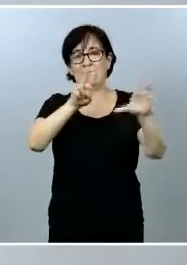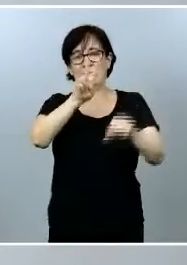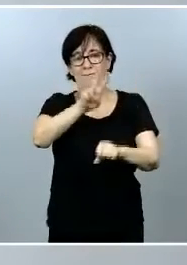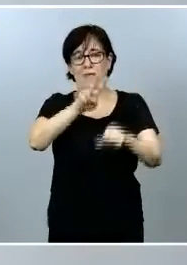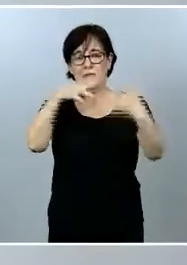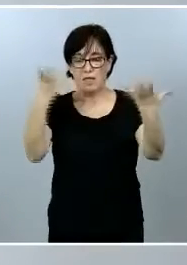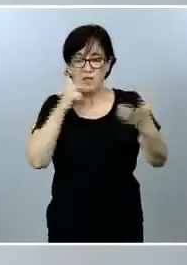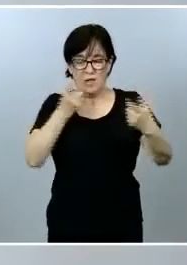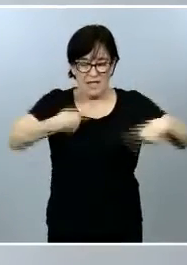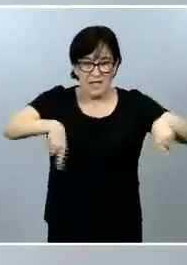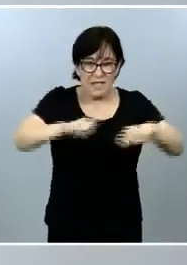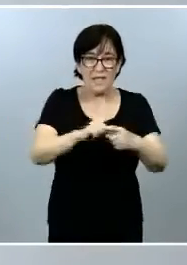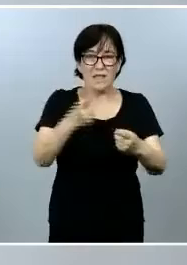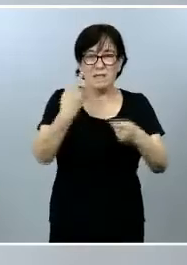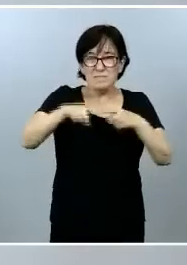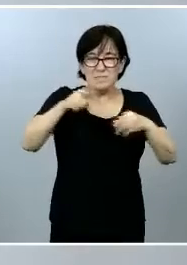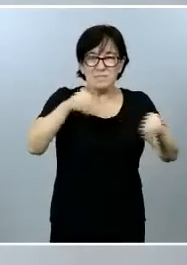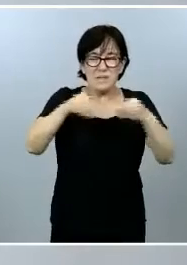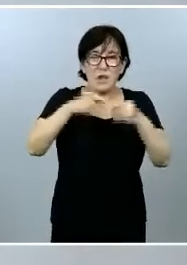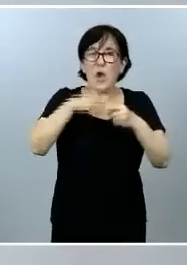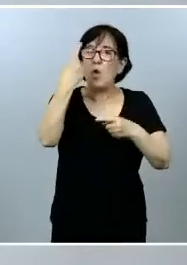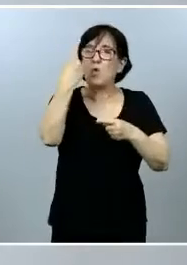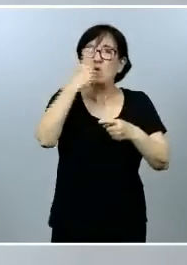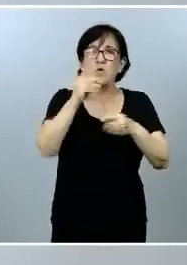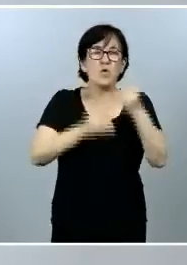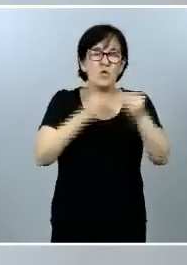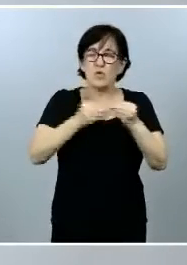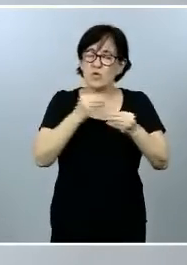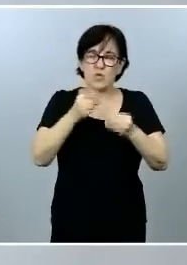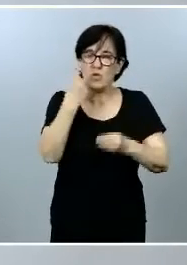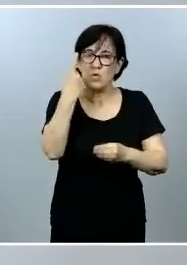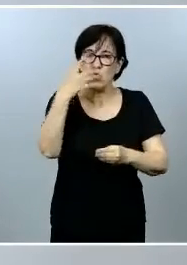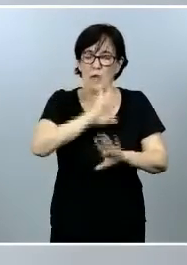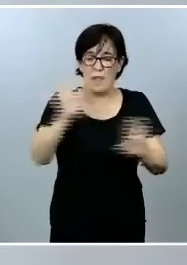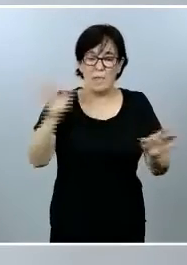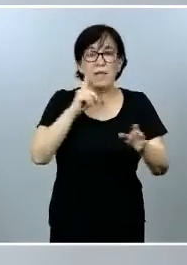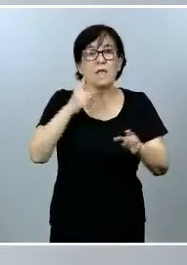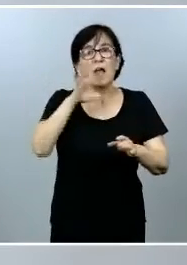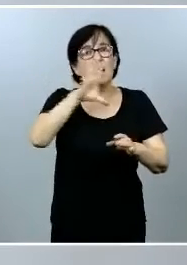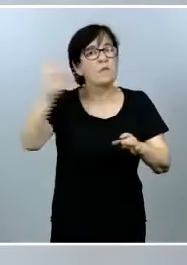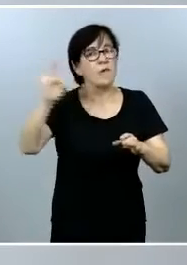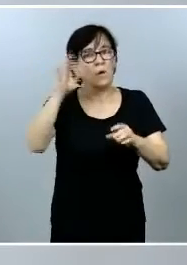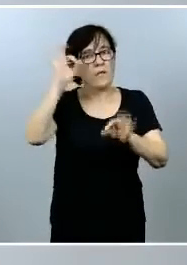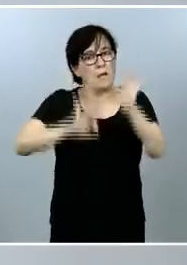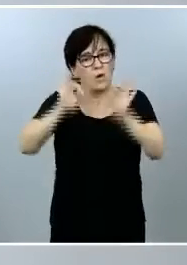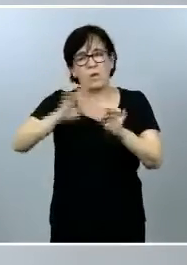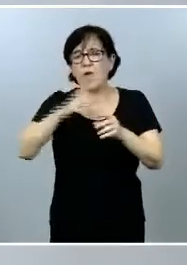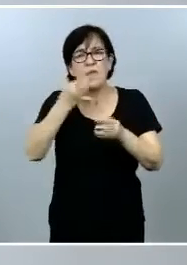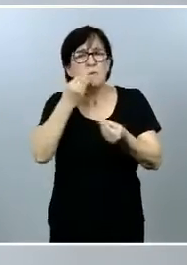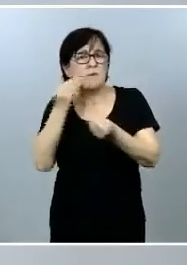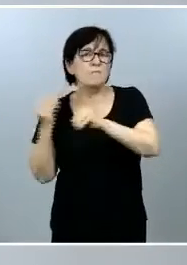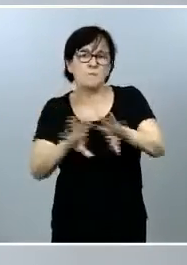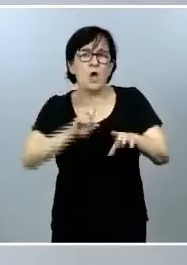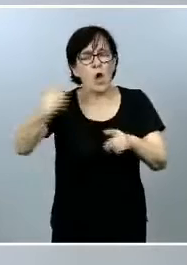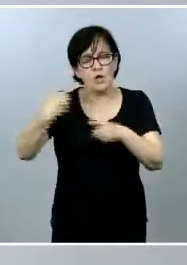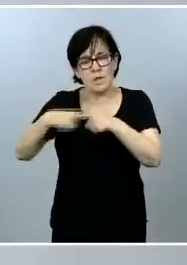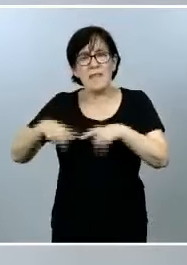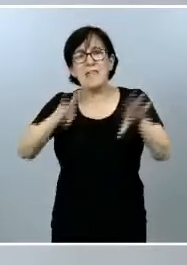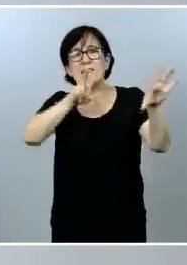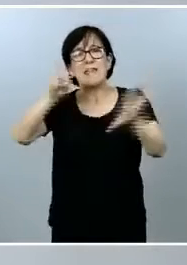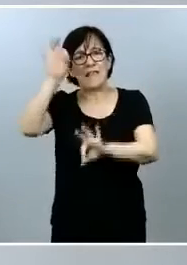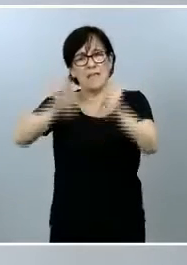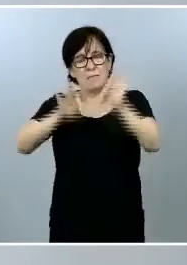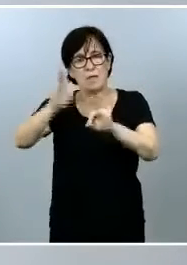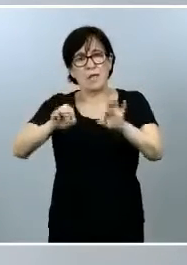alimentarios de un solo uso deberán reducirse en un 50%, debiendo ser sustituidos por otro tipo de materiales, y en un 70% en el año